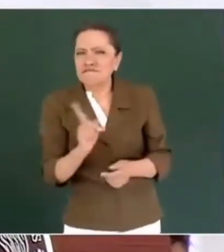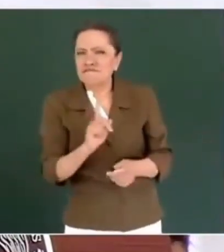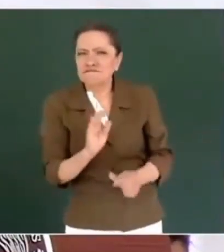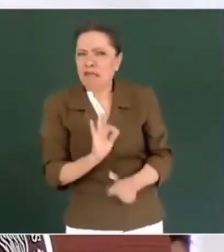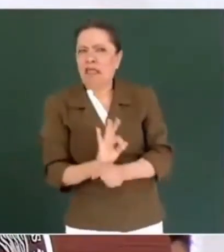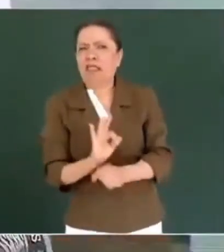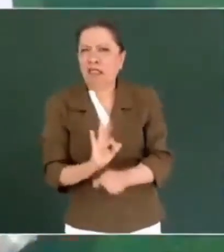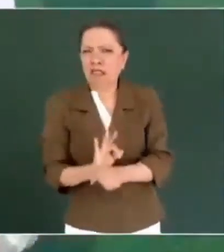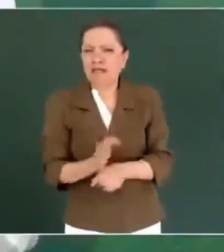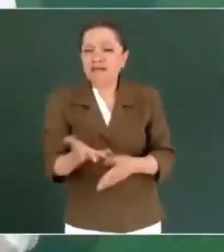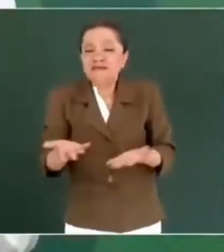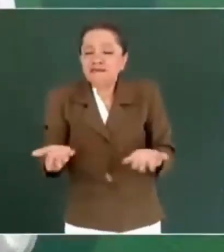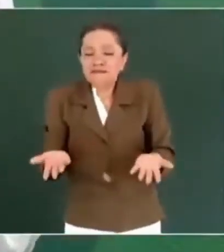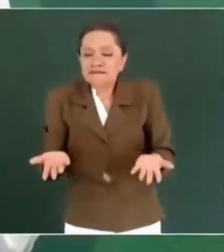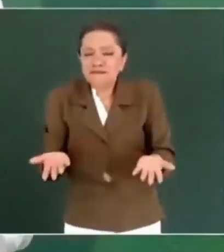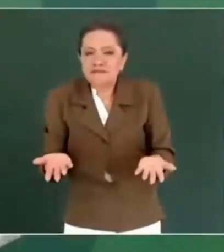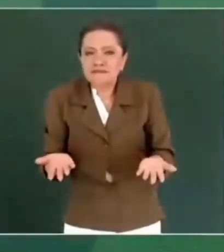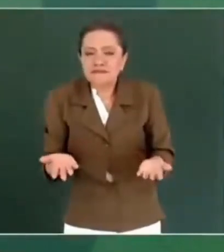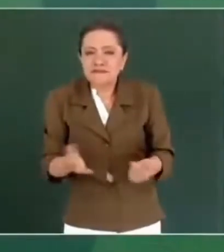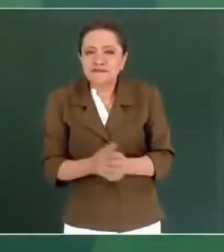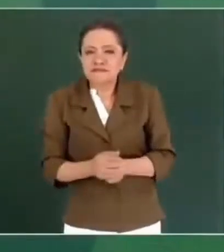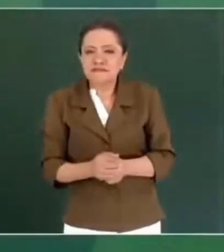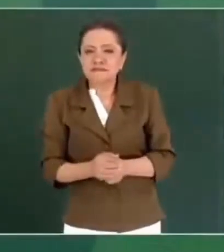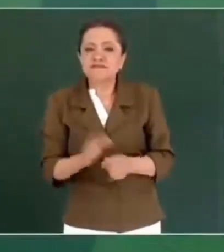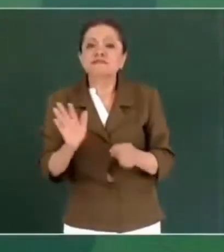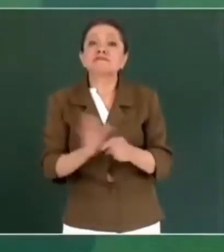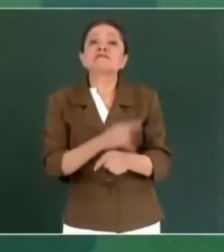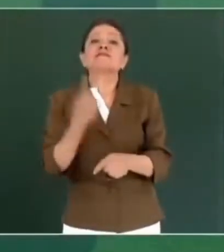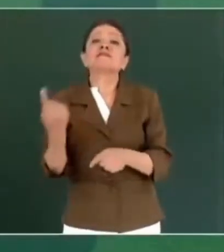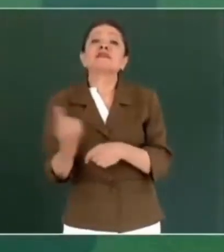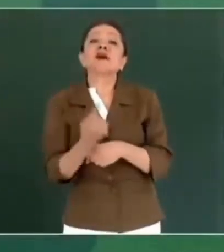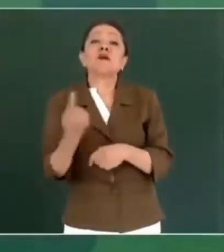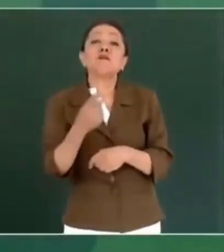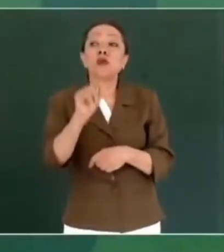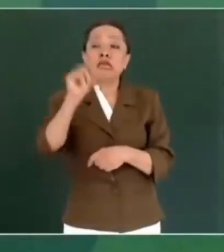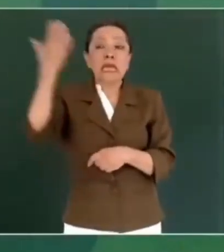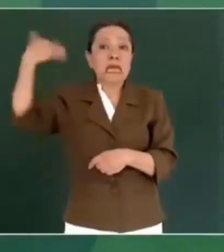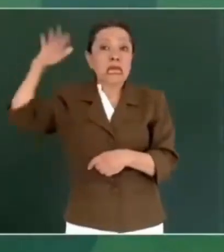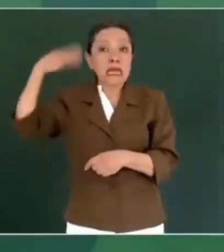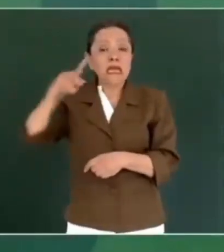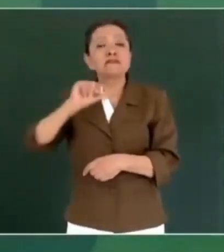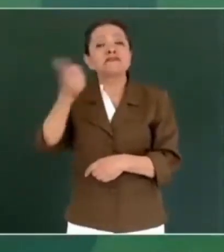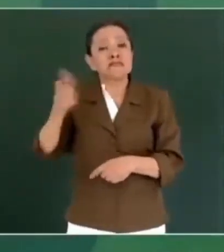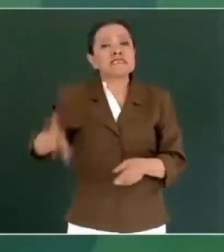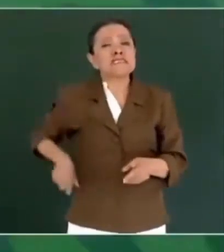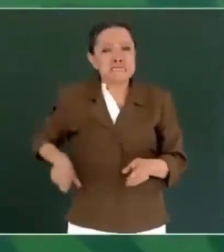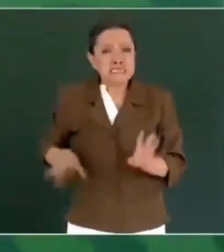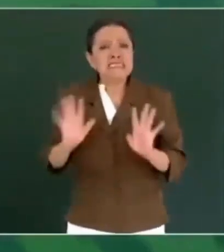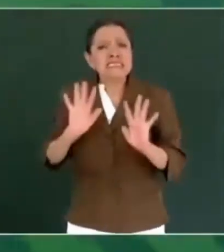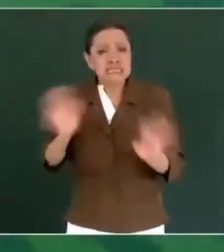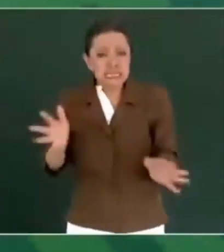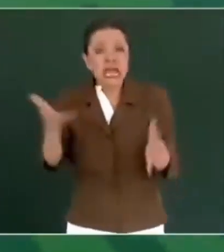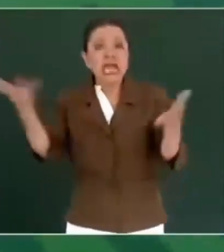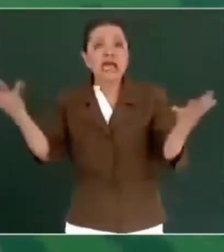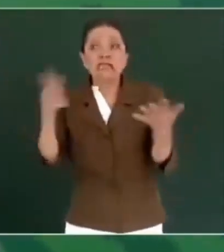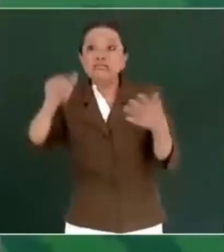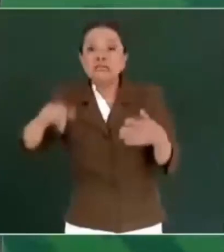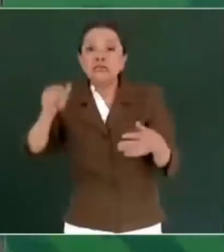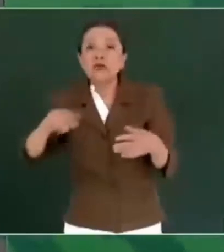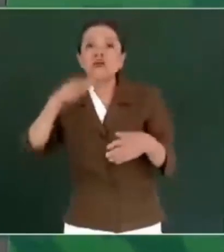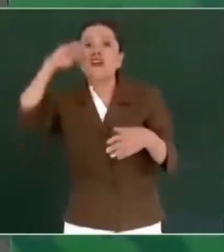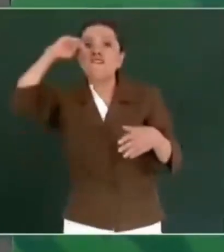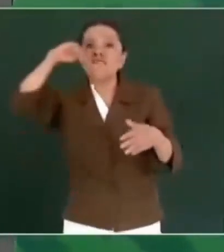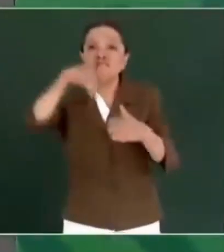de los potentados. Los que ya gobernaron y llevaron al país al